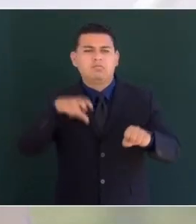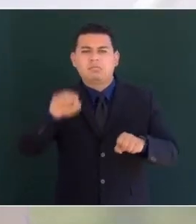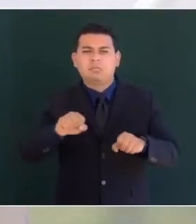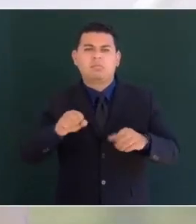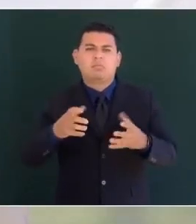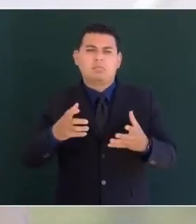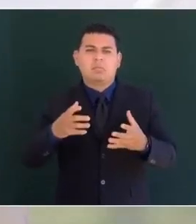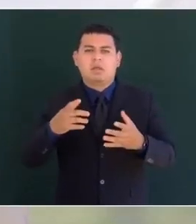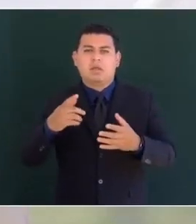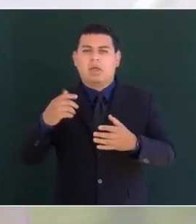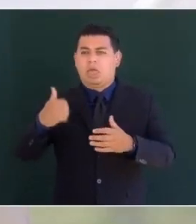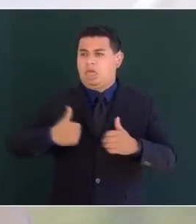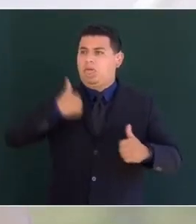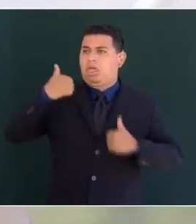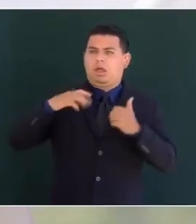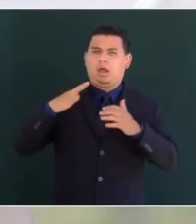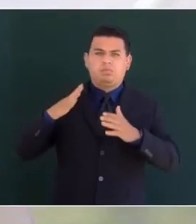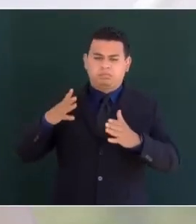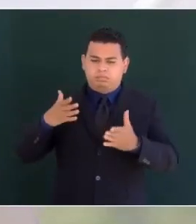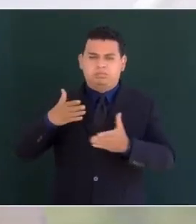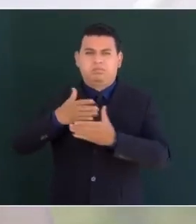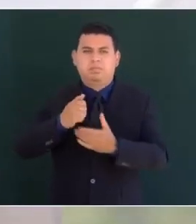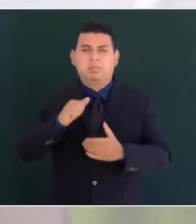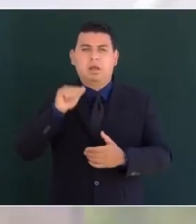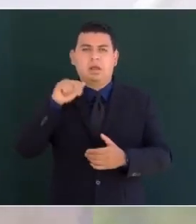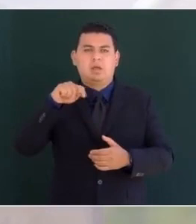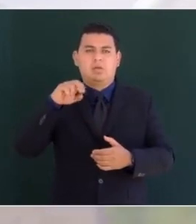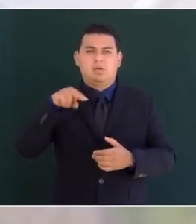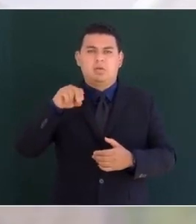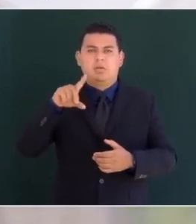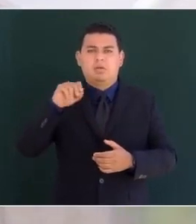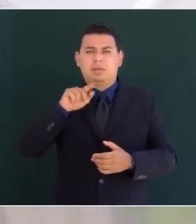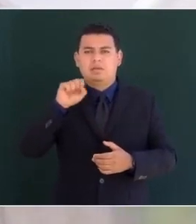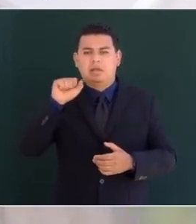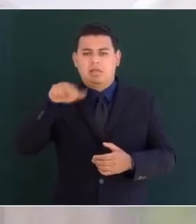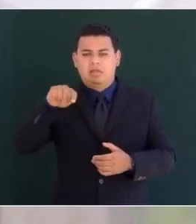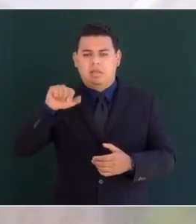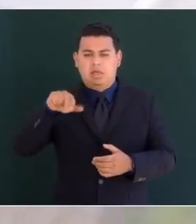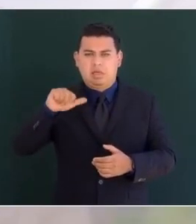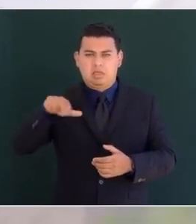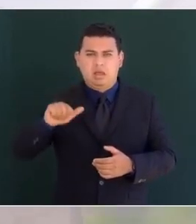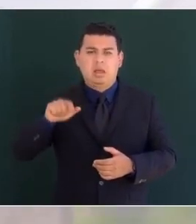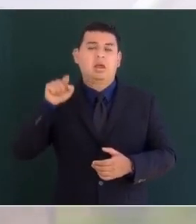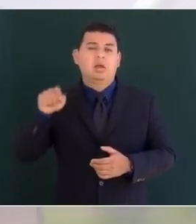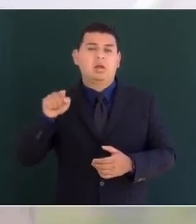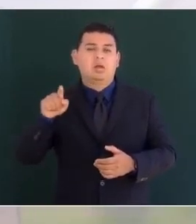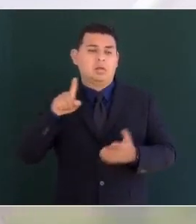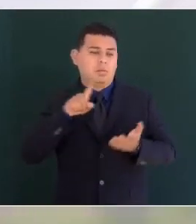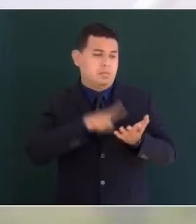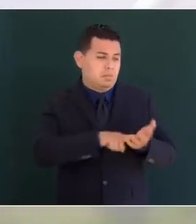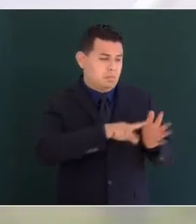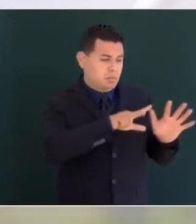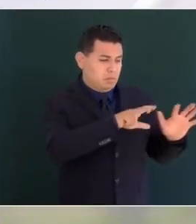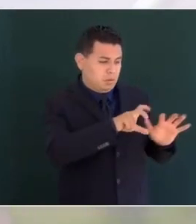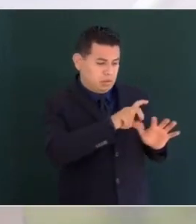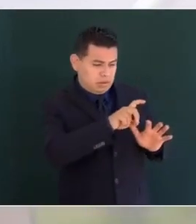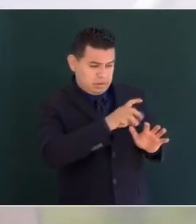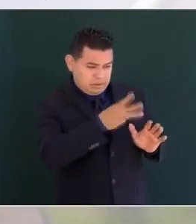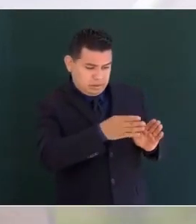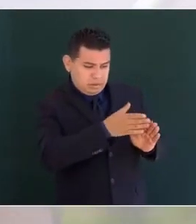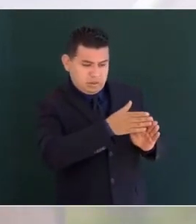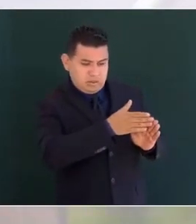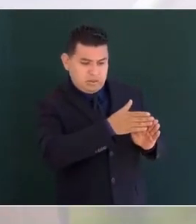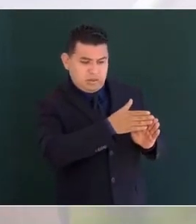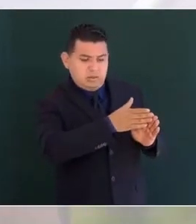dictaduras Antonio López de Santana en un lapso que va de 1833